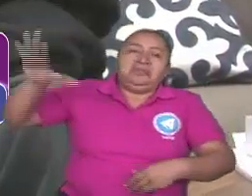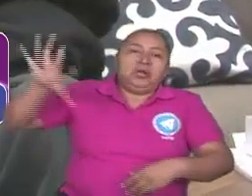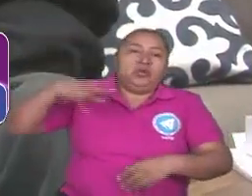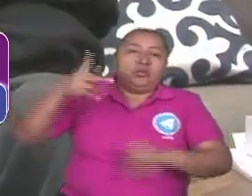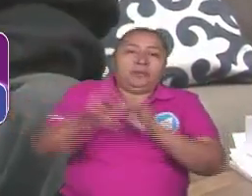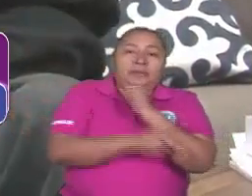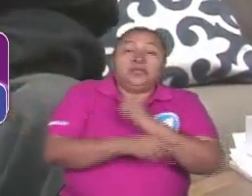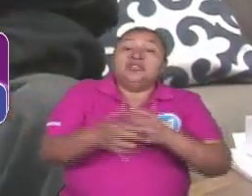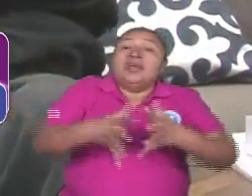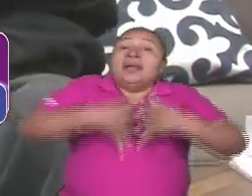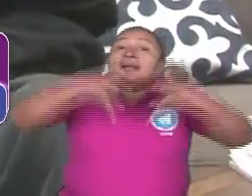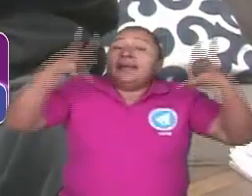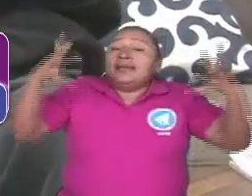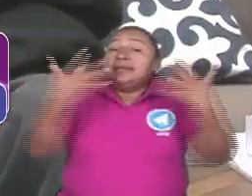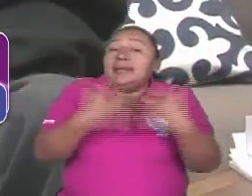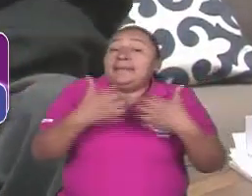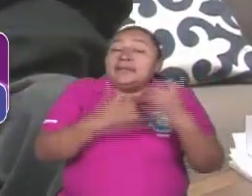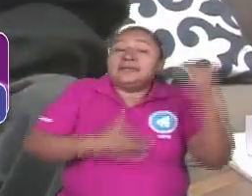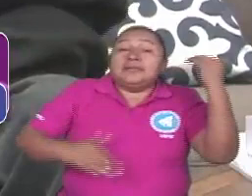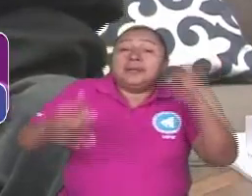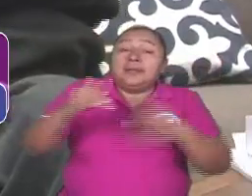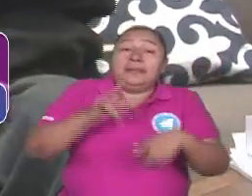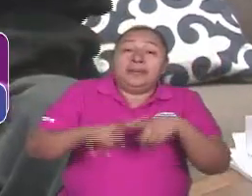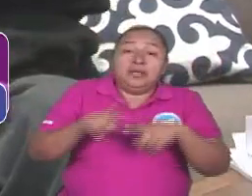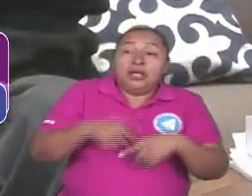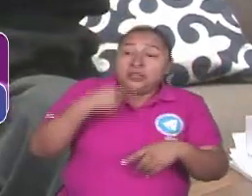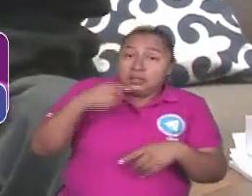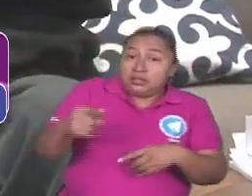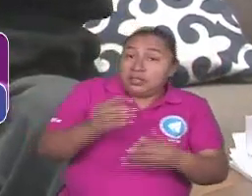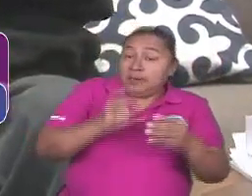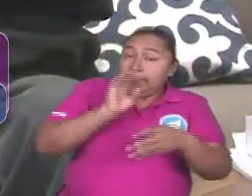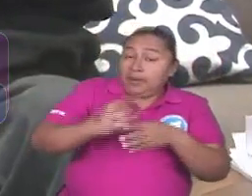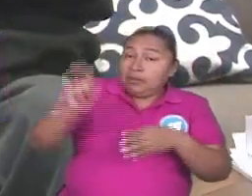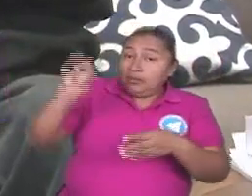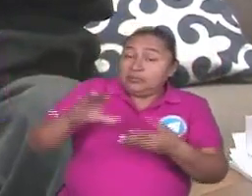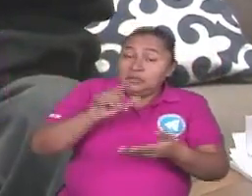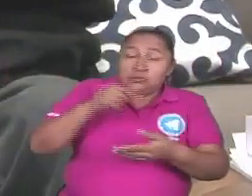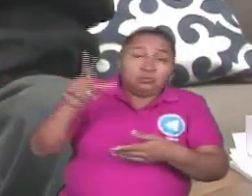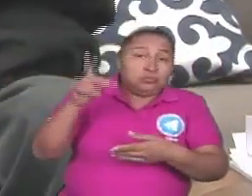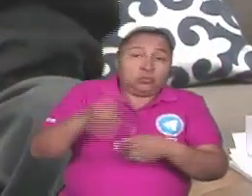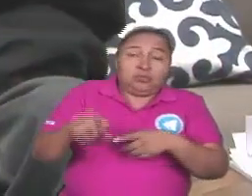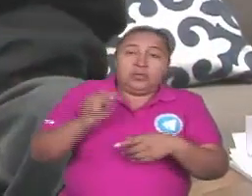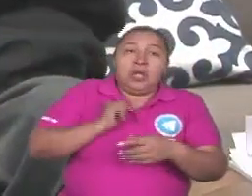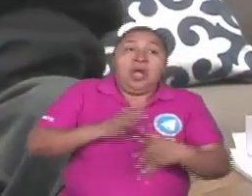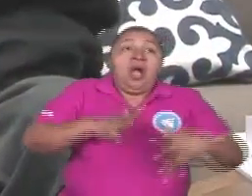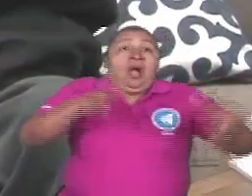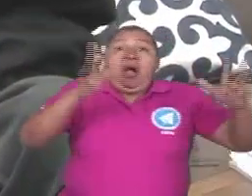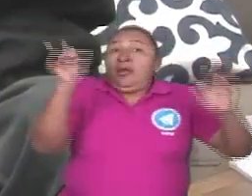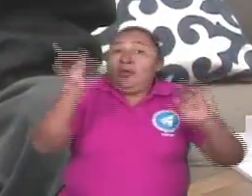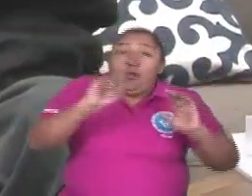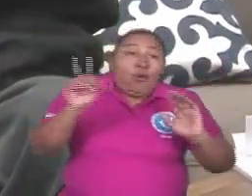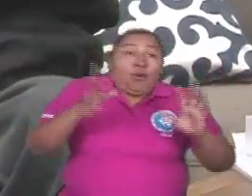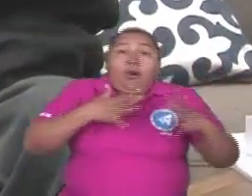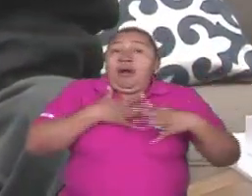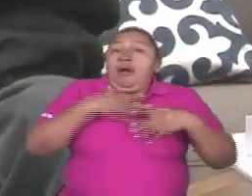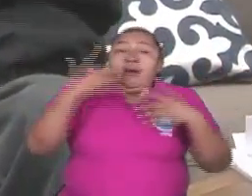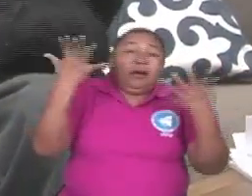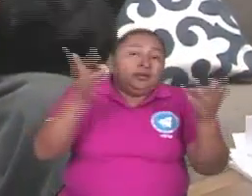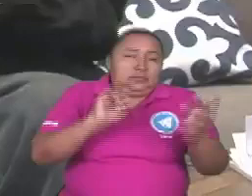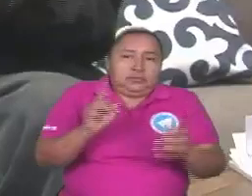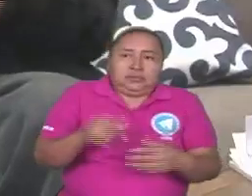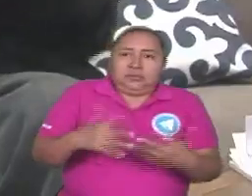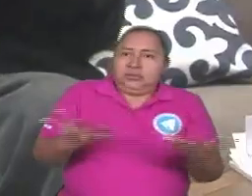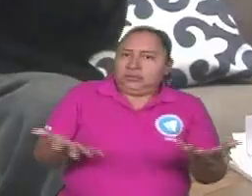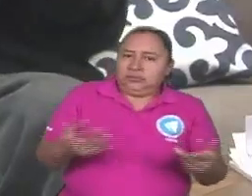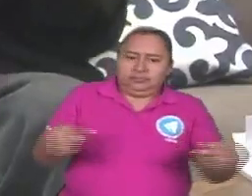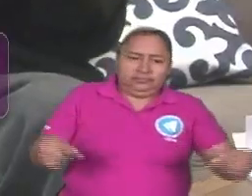son las grandes empresas las mayores. Y decirles que les vas a quitar todas las exoneraciones y esas cosas. Pegan el salto al cielo. Pegan el salto al cielo.